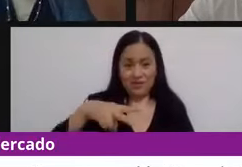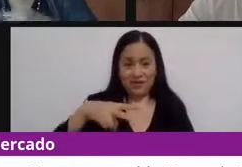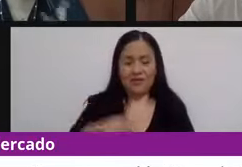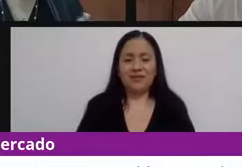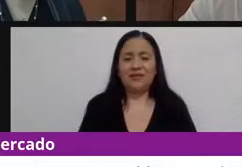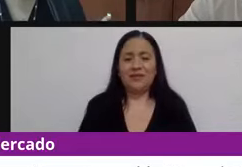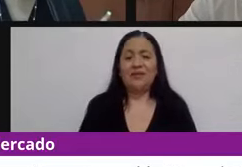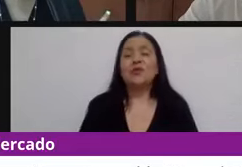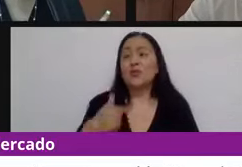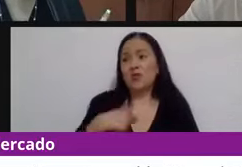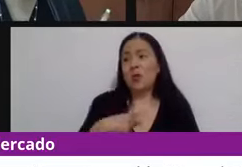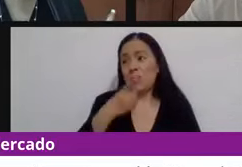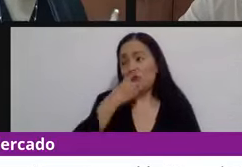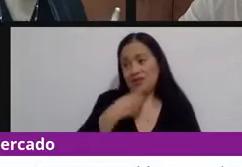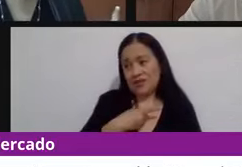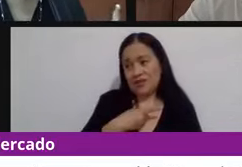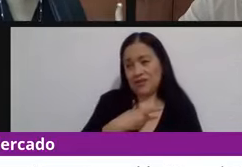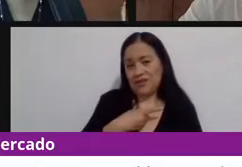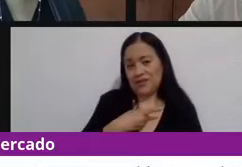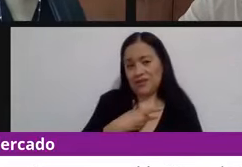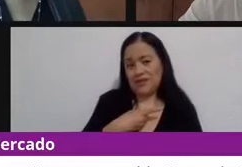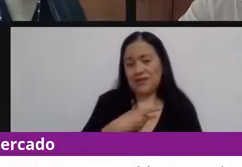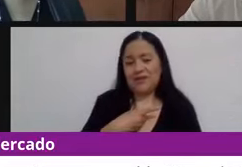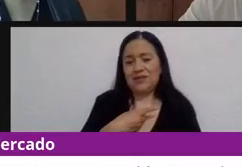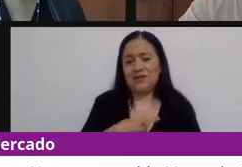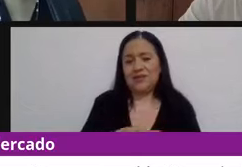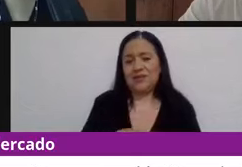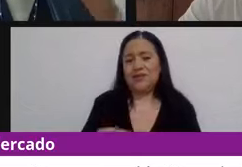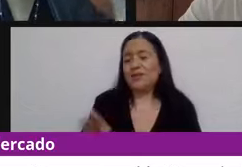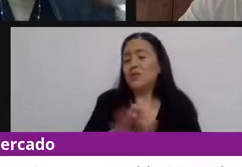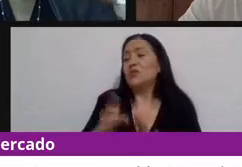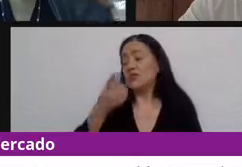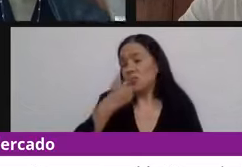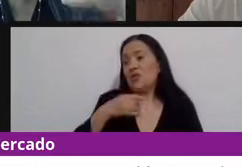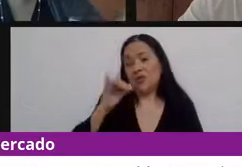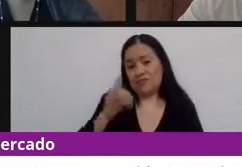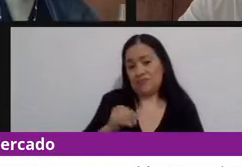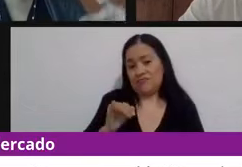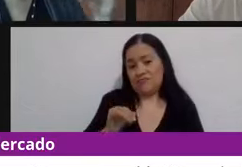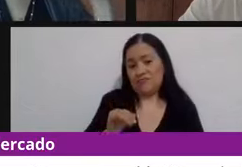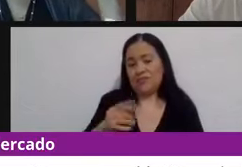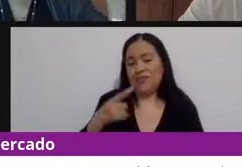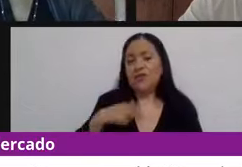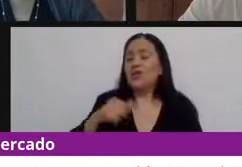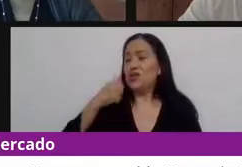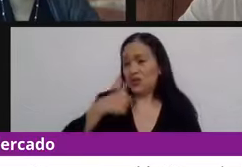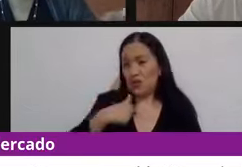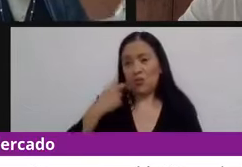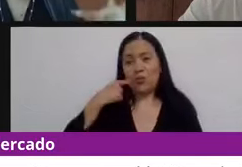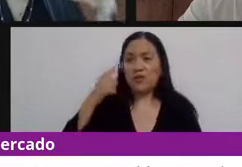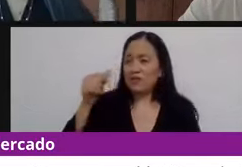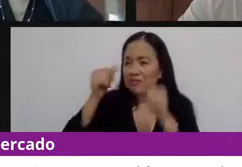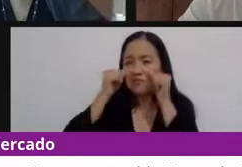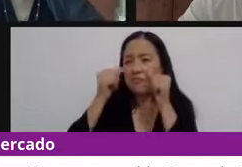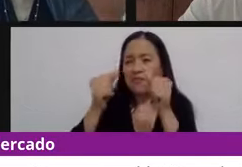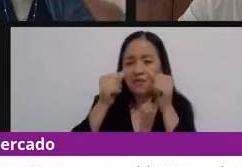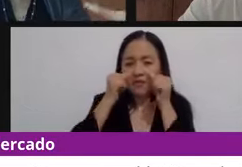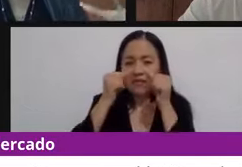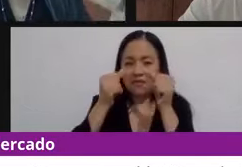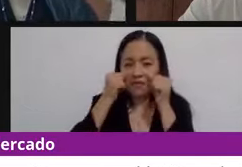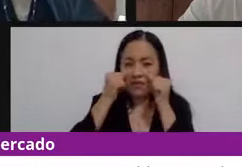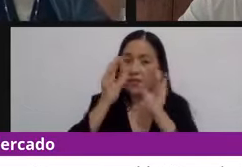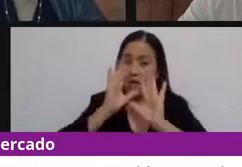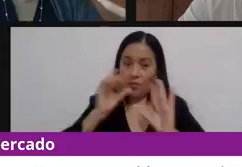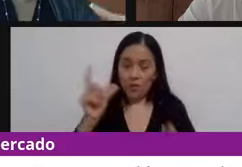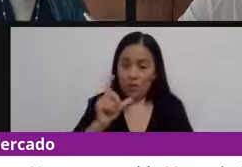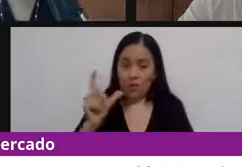doctor, somos como la humedad aquí en charlas de café. Entonces usted ya nos dijo que sí y yo voy a estar así, mire, atenta para cuando ese libro